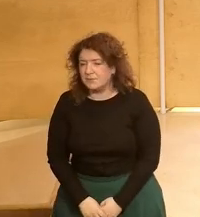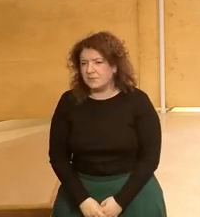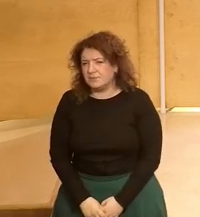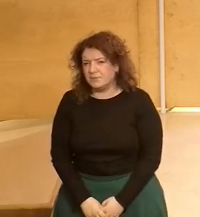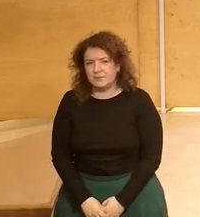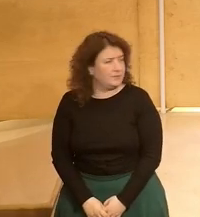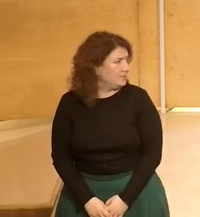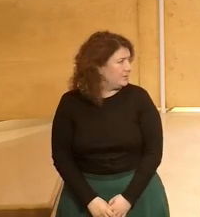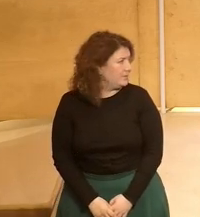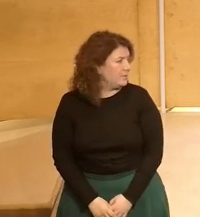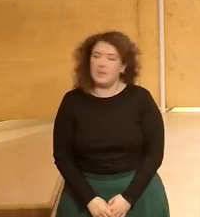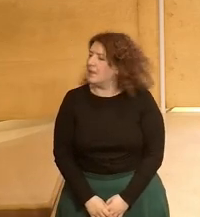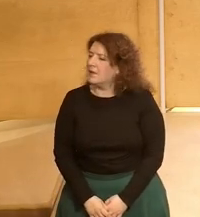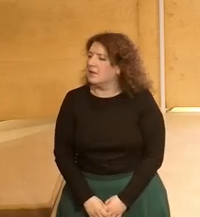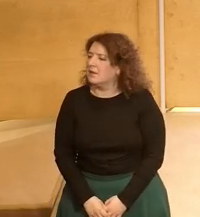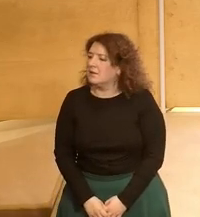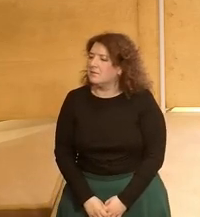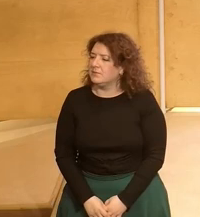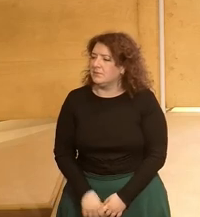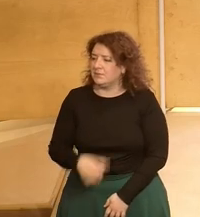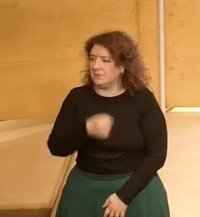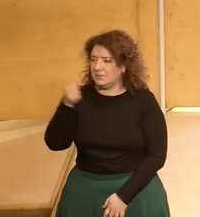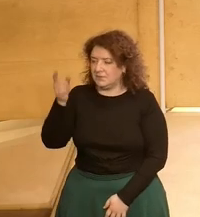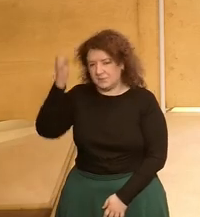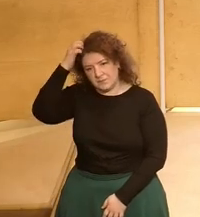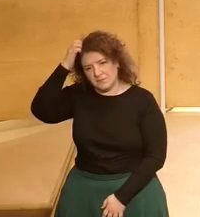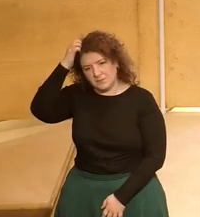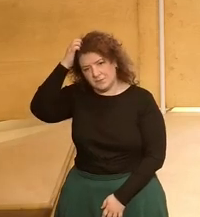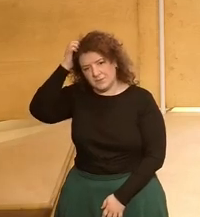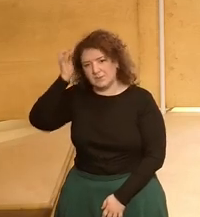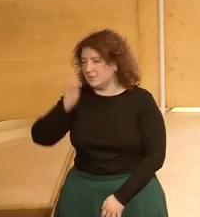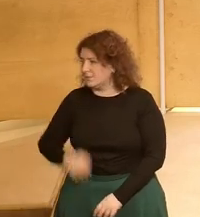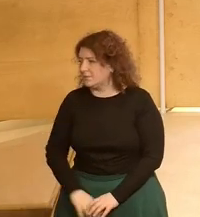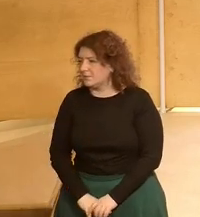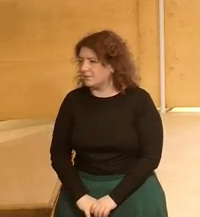Iris no sé si tiene micrófono creo que está a mi derecha al fondo